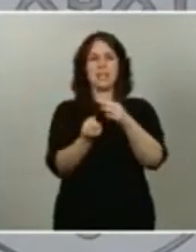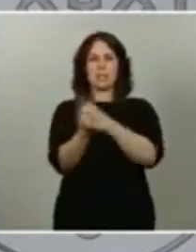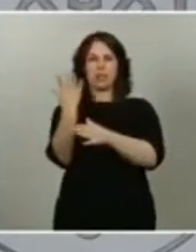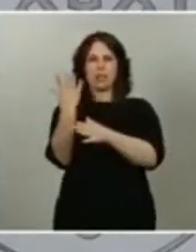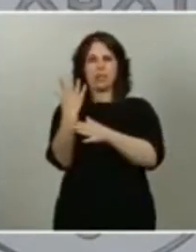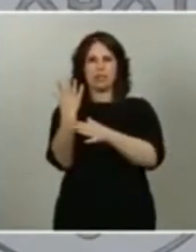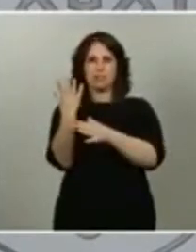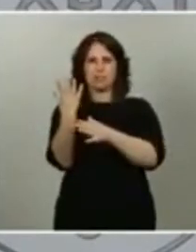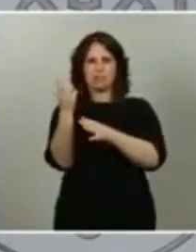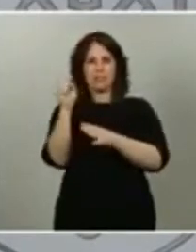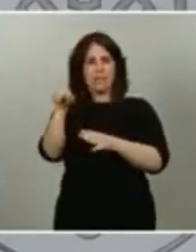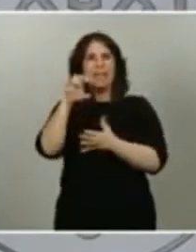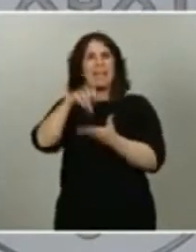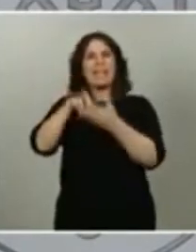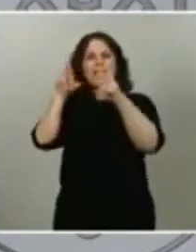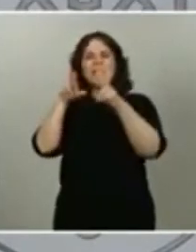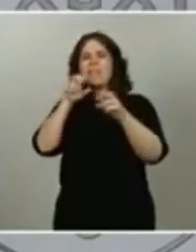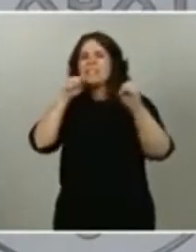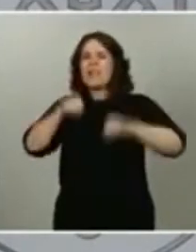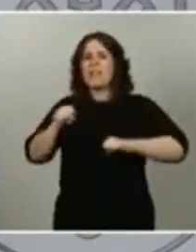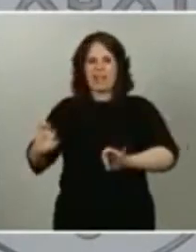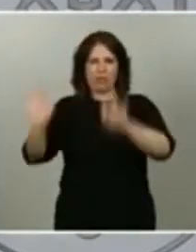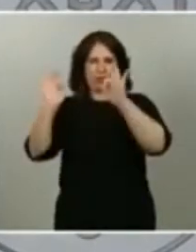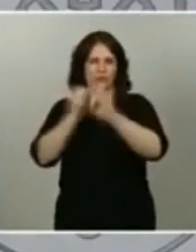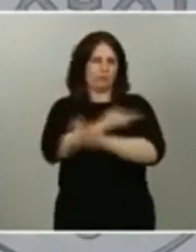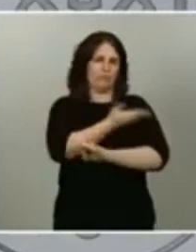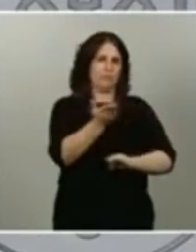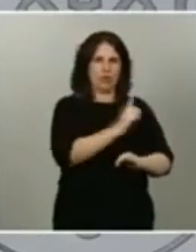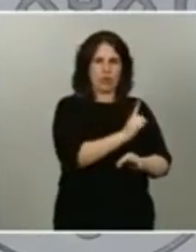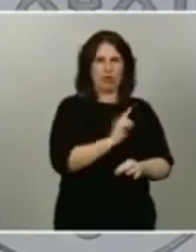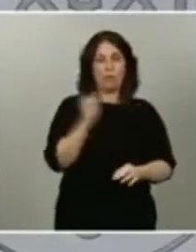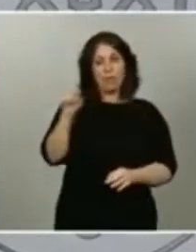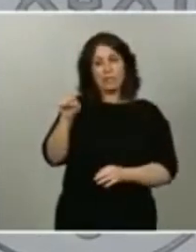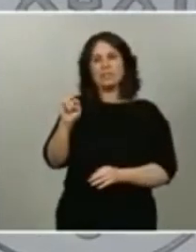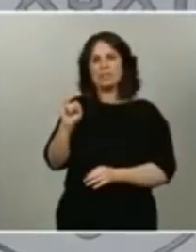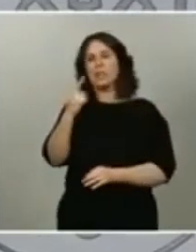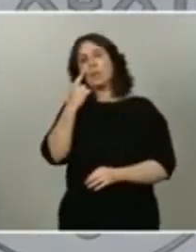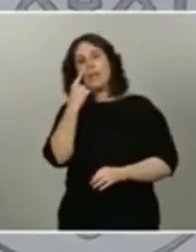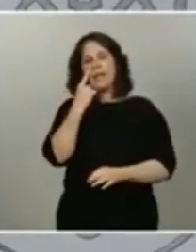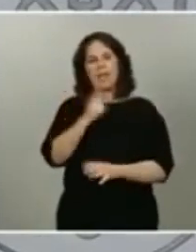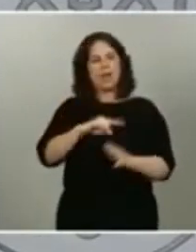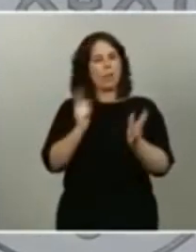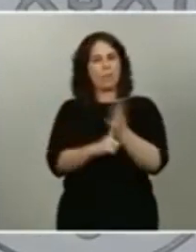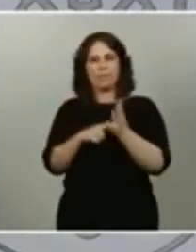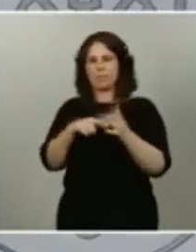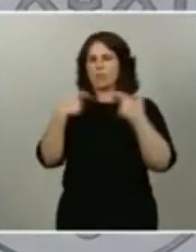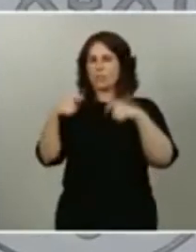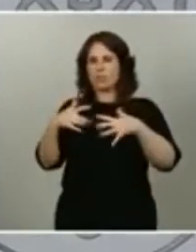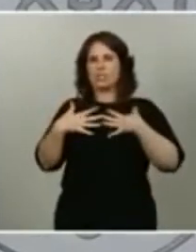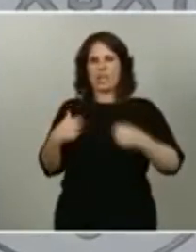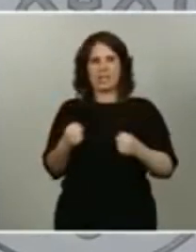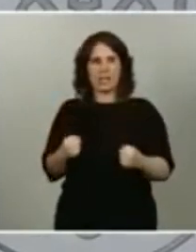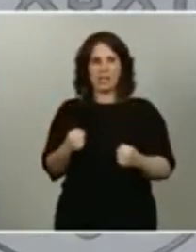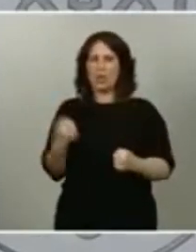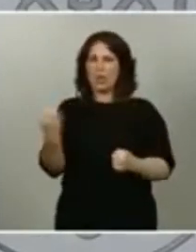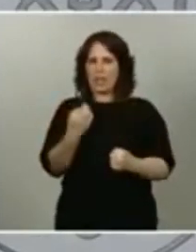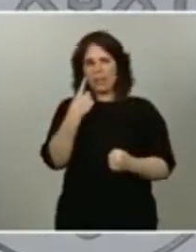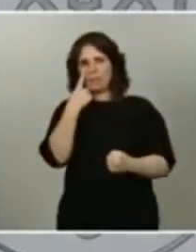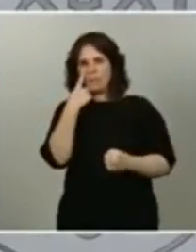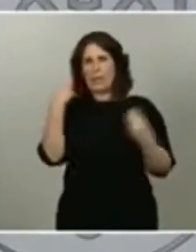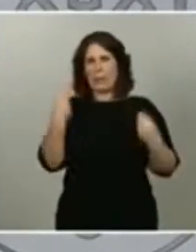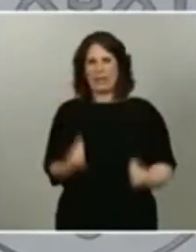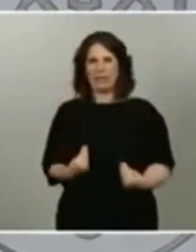toda la vigilancia por parte del sector sanitario que exige una situación de